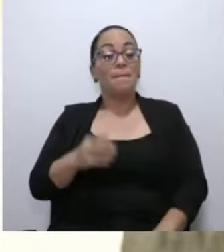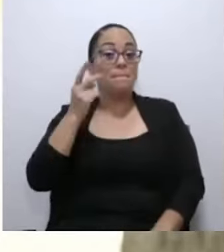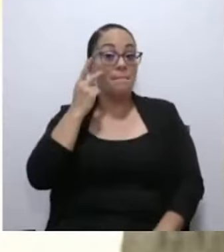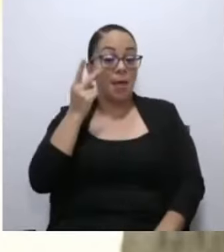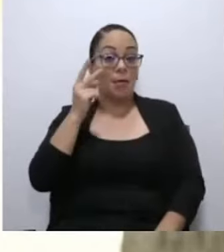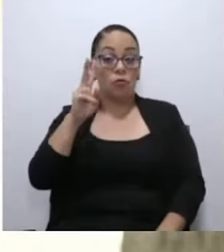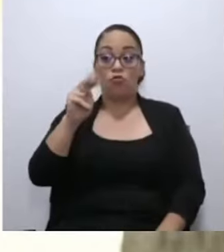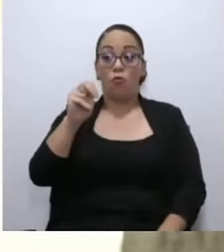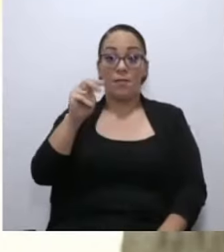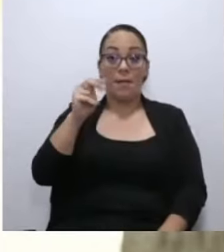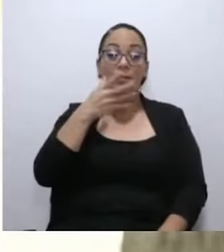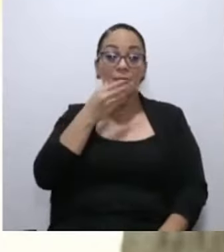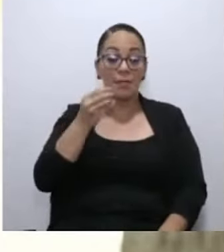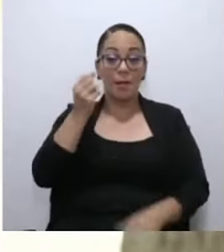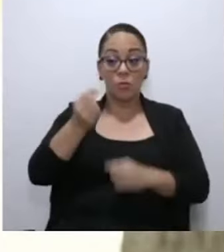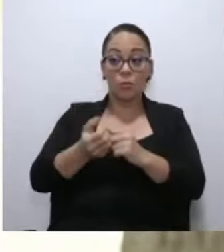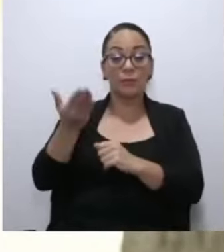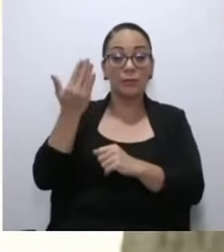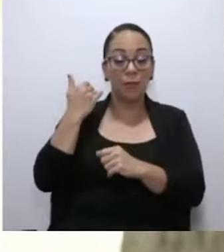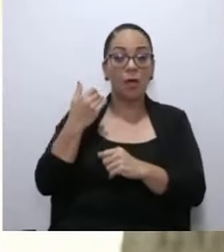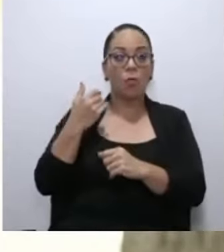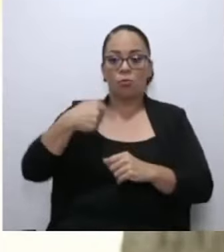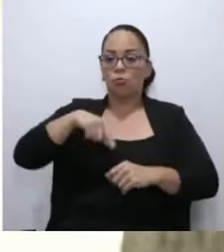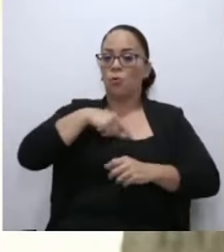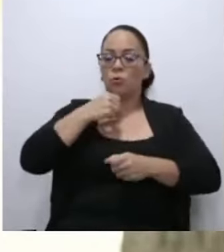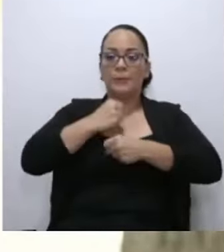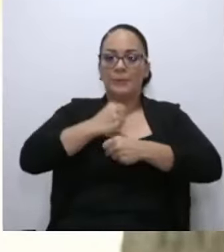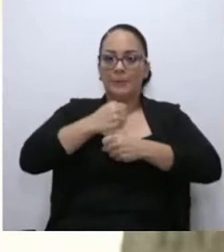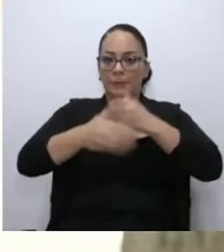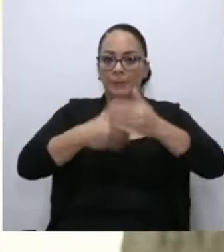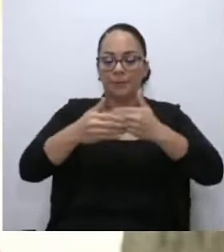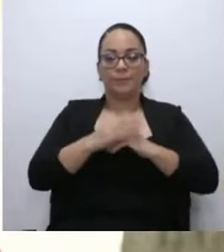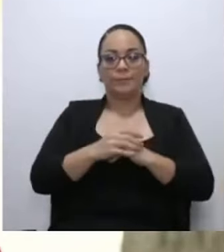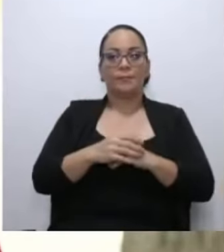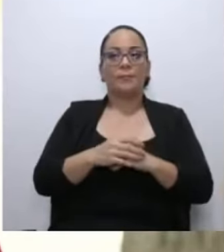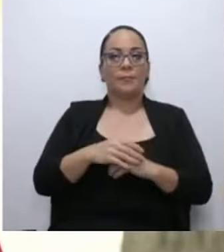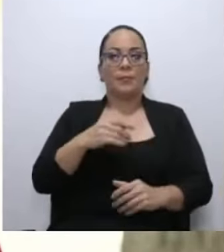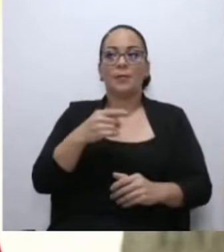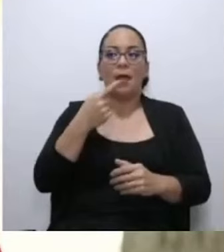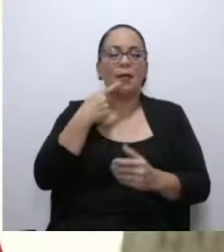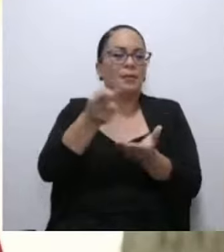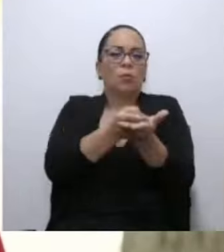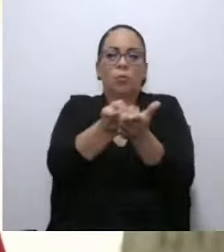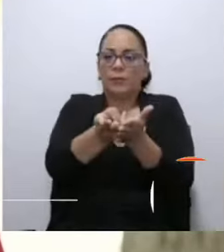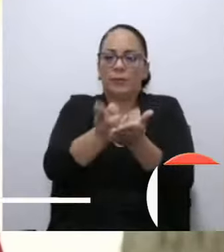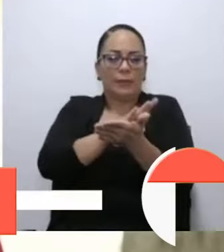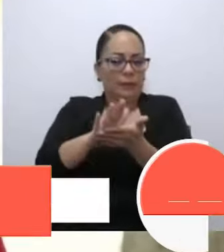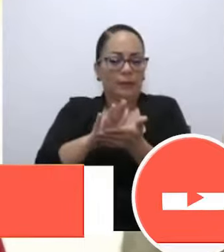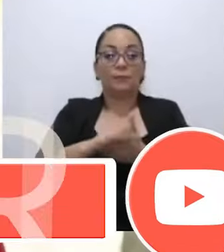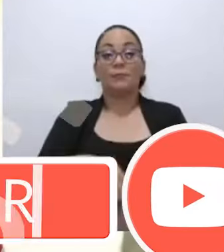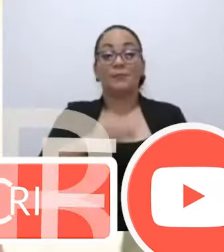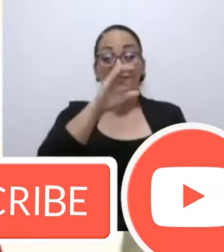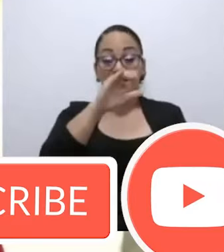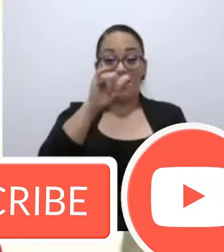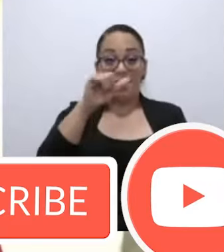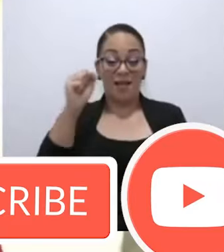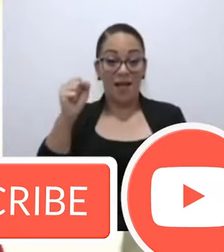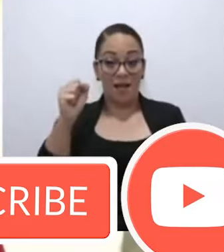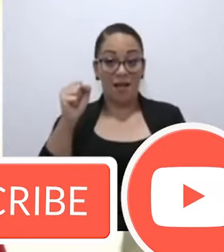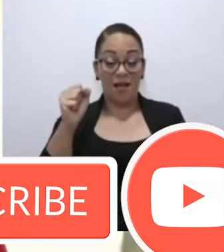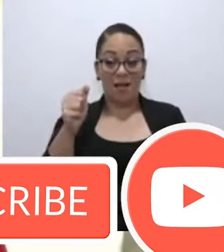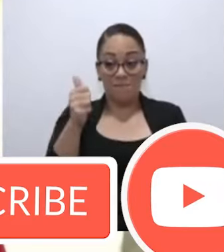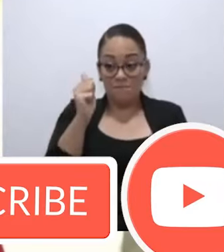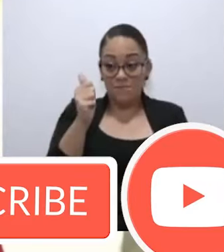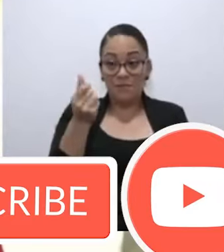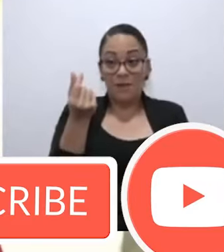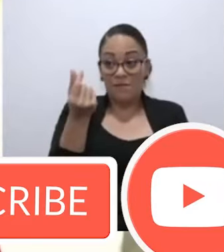se presentaron muchísimas gestiones. La caja, hay que decirlo con claridad, sola con los recursos que tiene, no